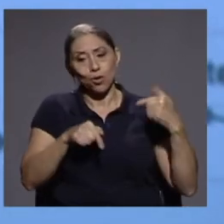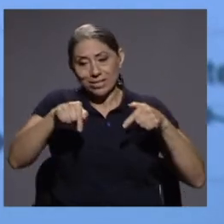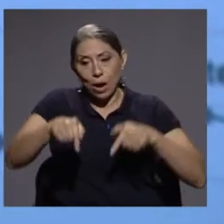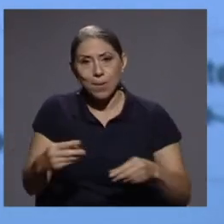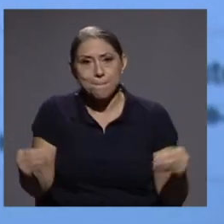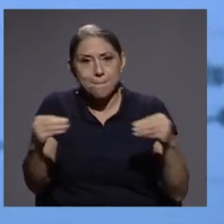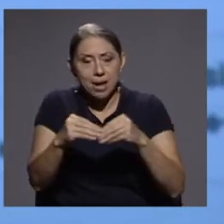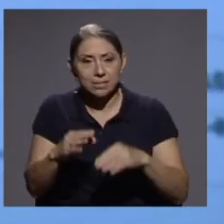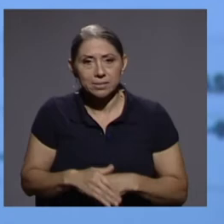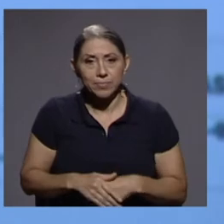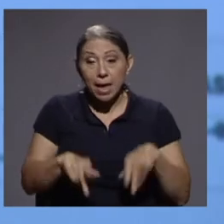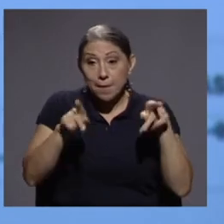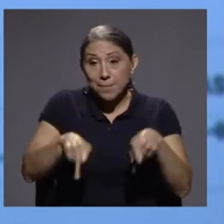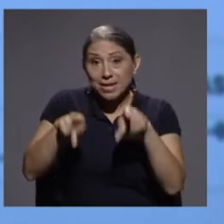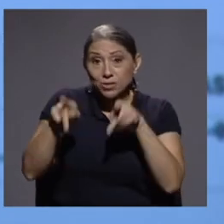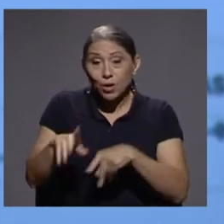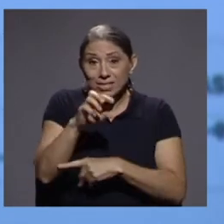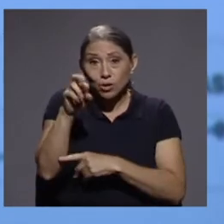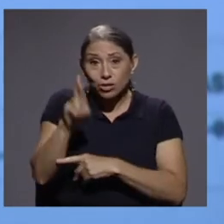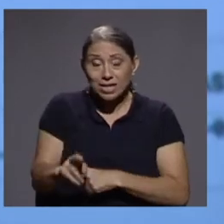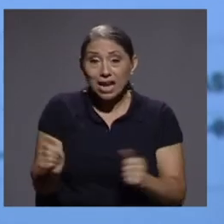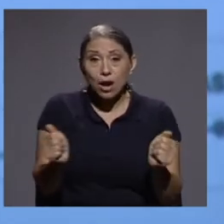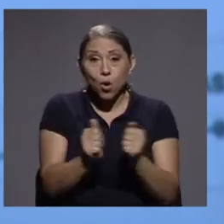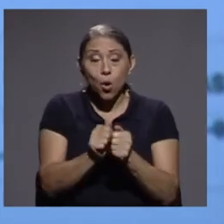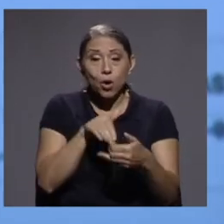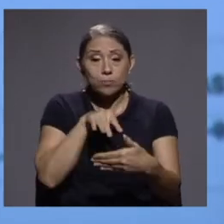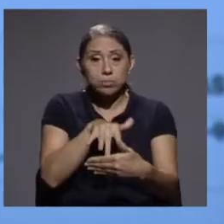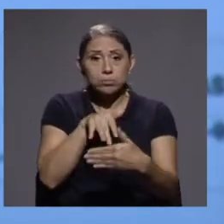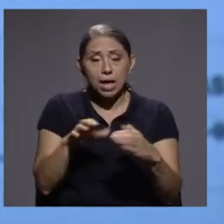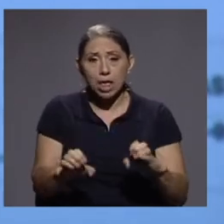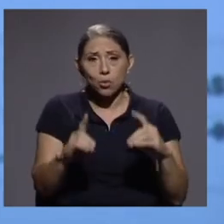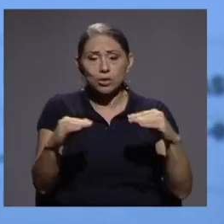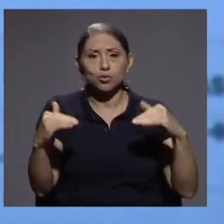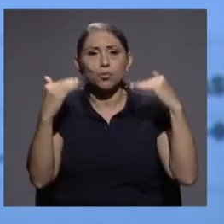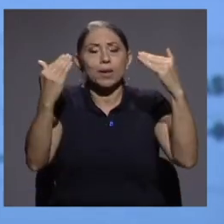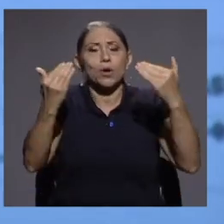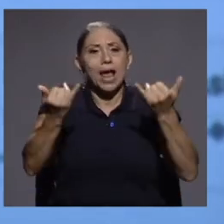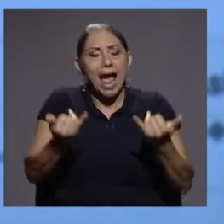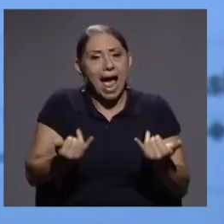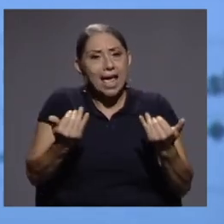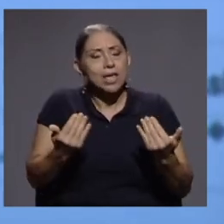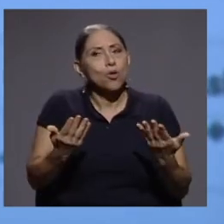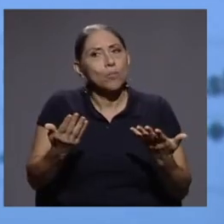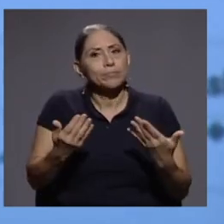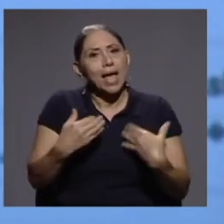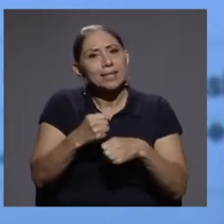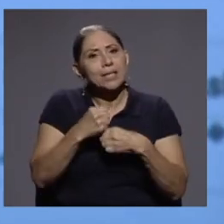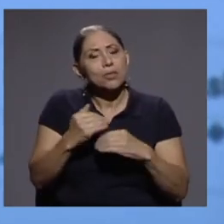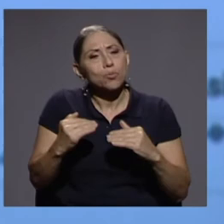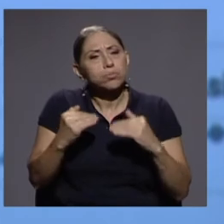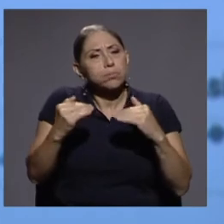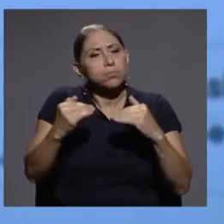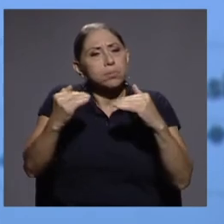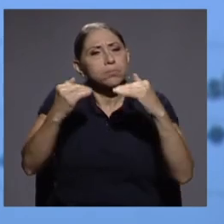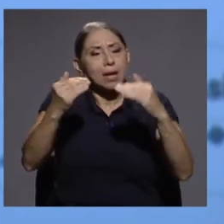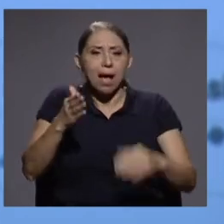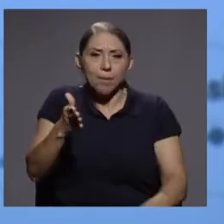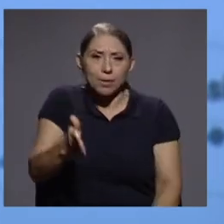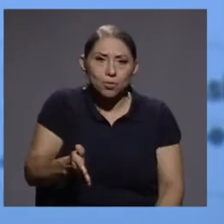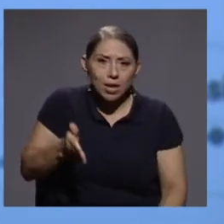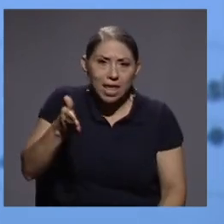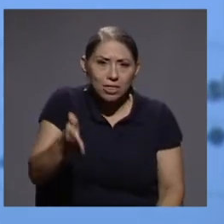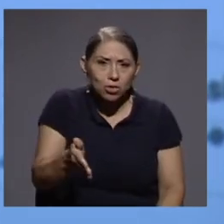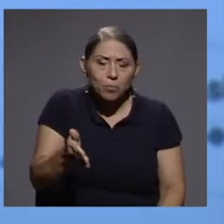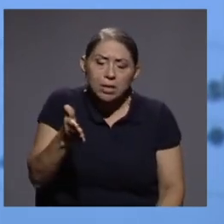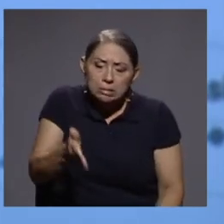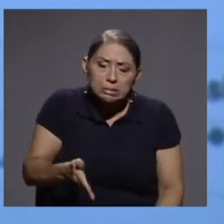que tenemos en Costa Rica ha ido aumentando a paso lento. Esta participación es relativamente lenta y se ha ido estancando en